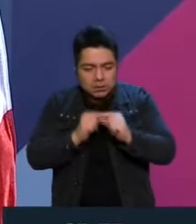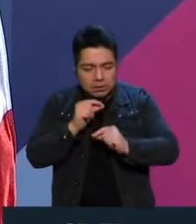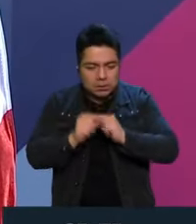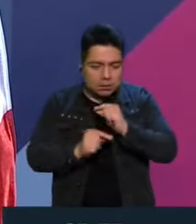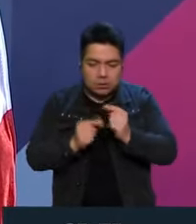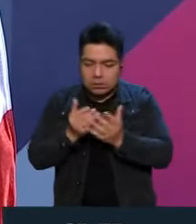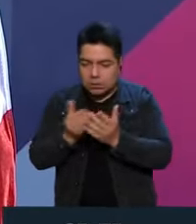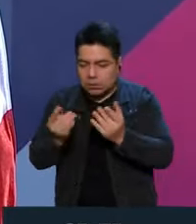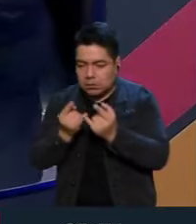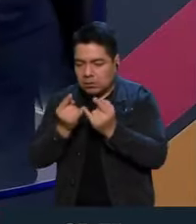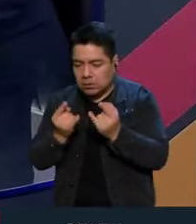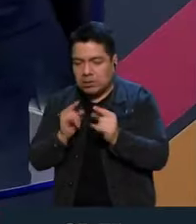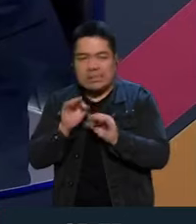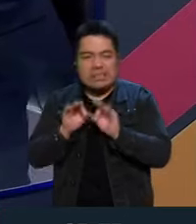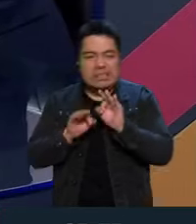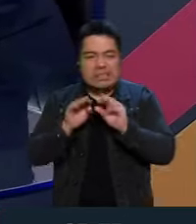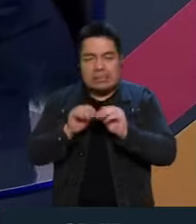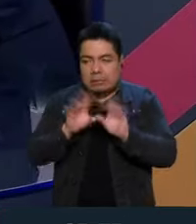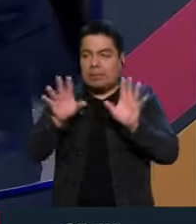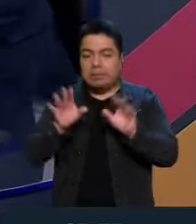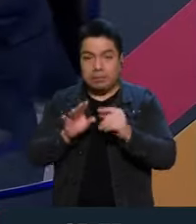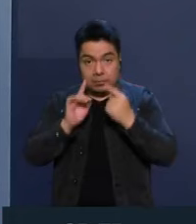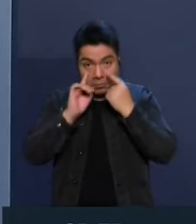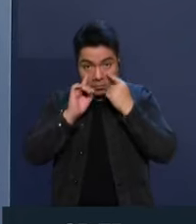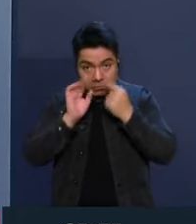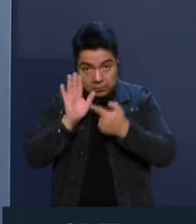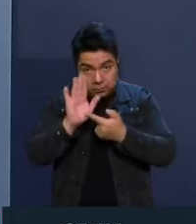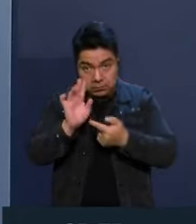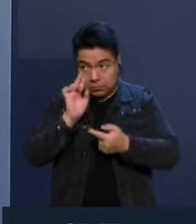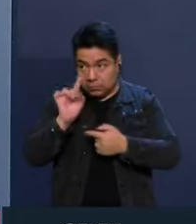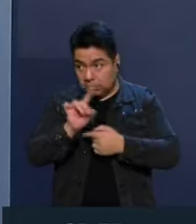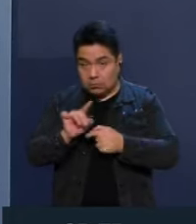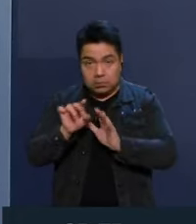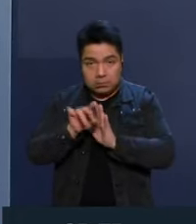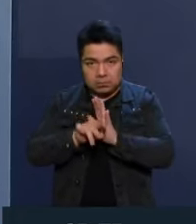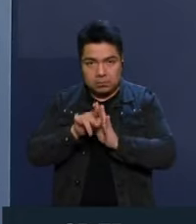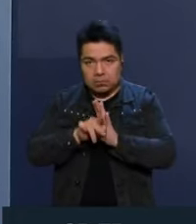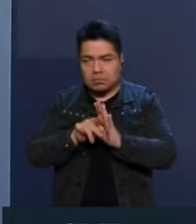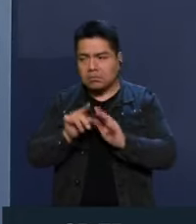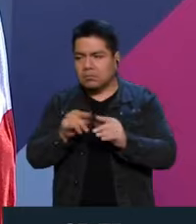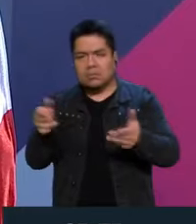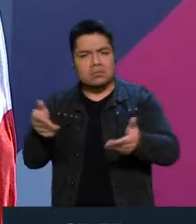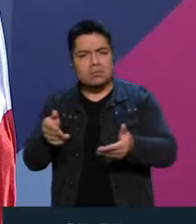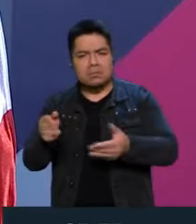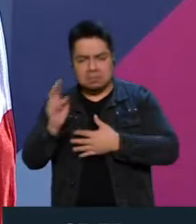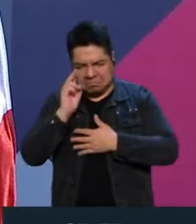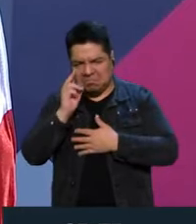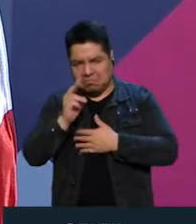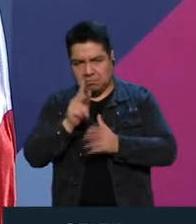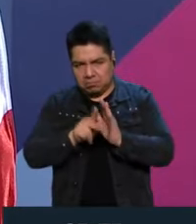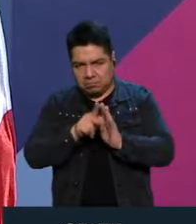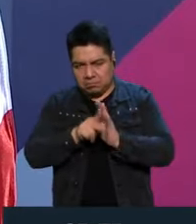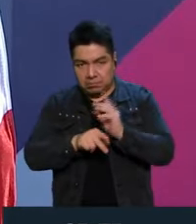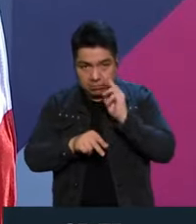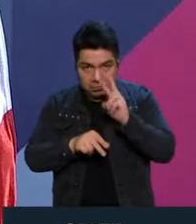esa historia, ¿no? ¿Te parece si vamos a ver parte de estos documentales o primero quieres presentar? Vamos a ver el primer trailer.